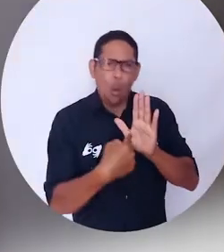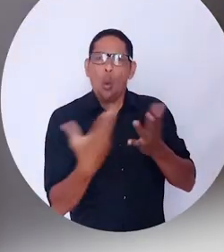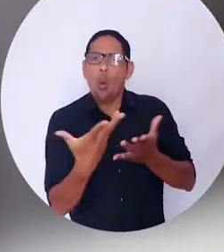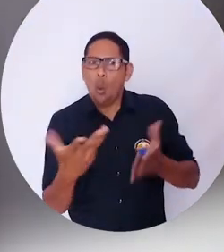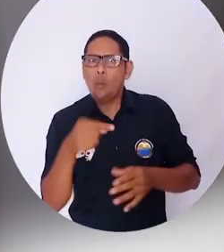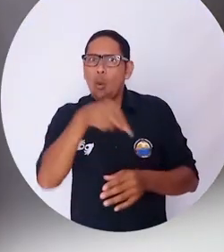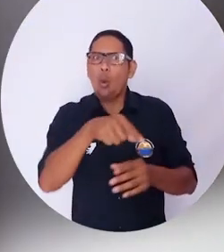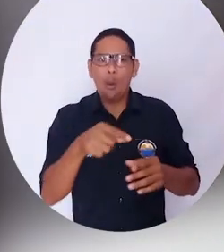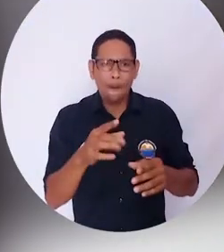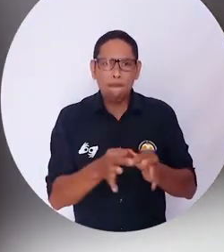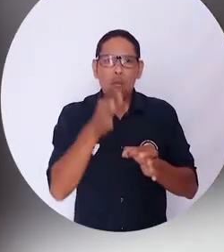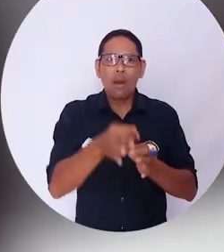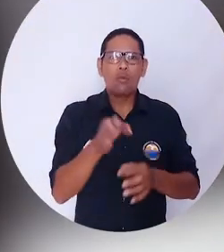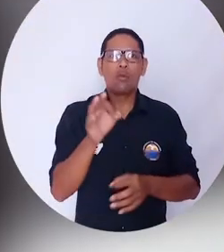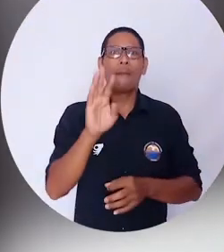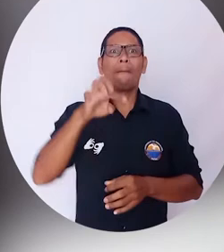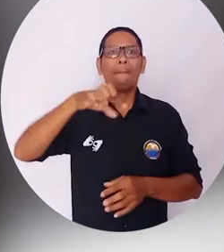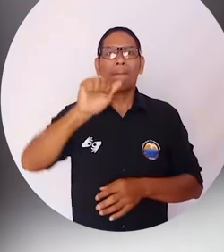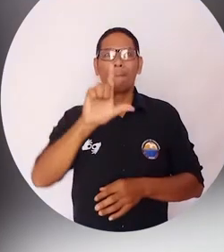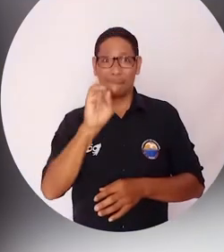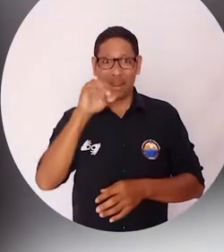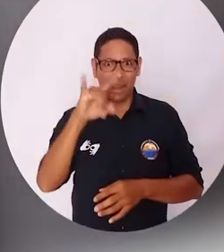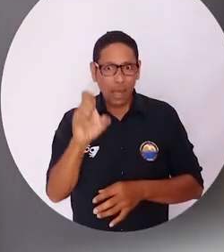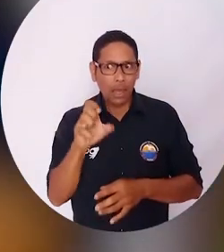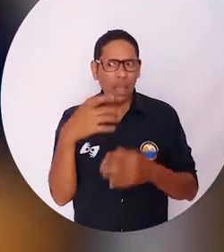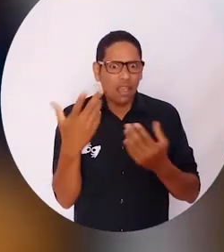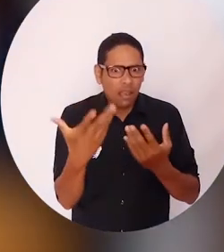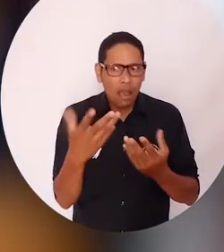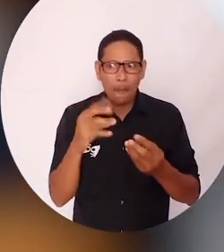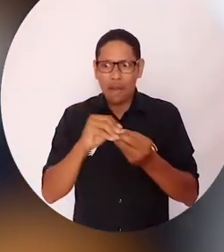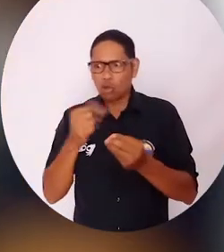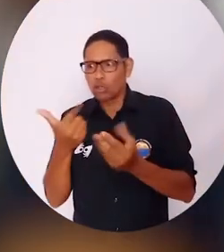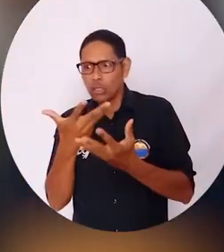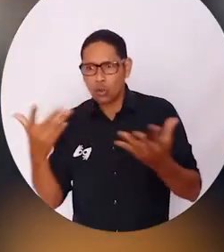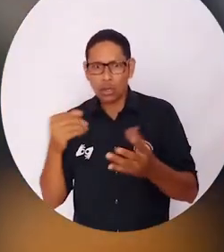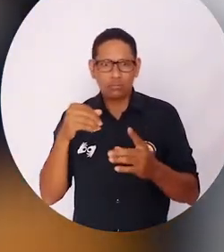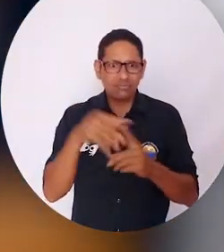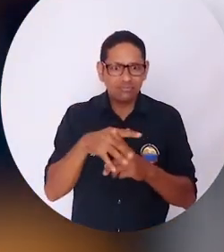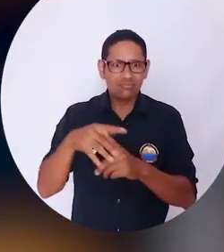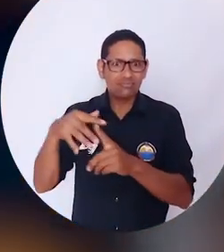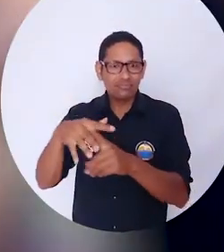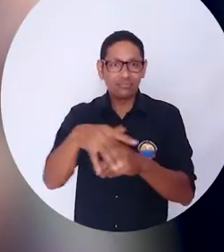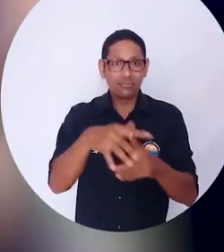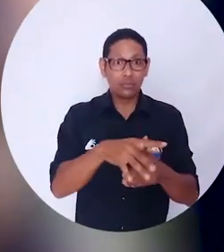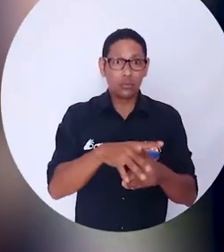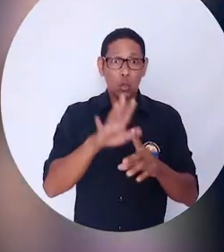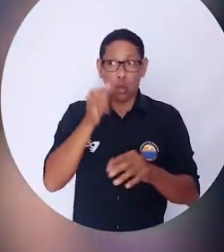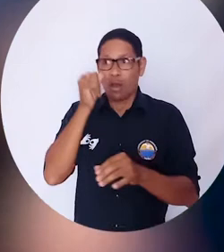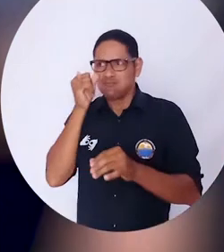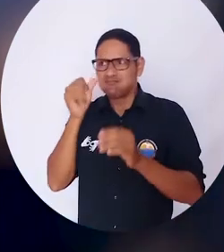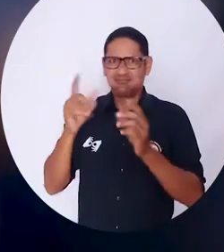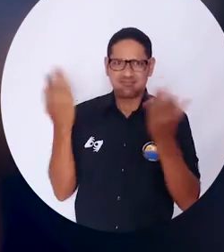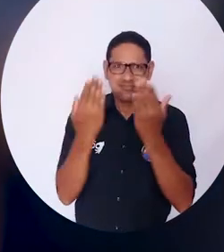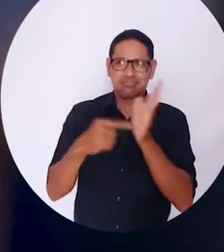occidentales han interferido en su cotidianidad hasta debilitar su tradición. Este producto audiovisual es el resultado de un proyecto de